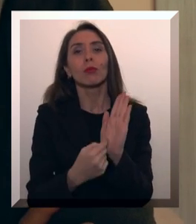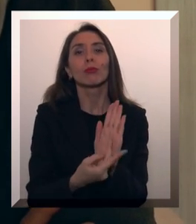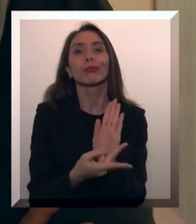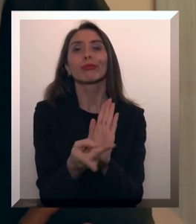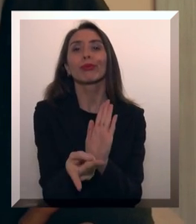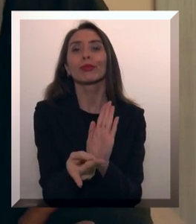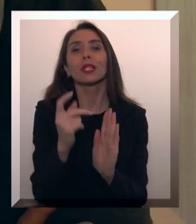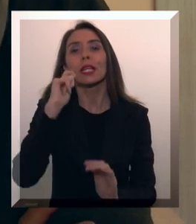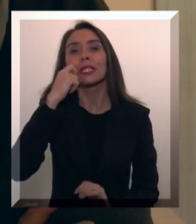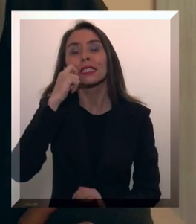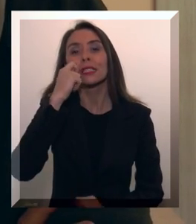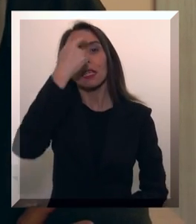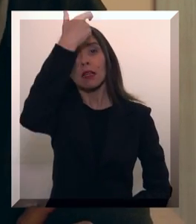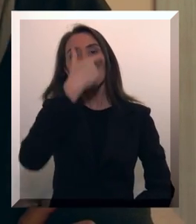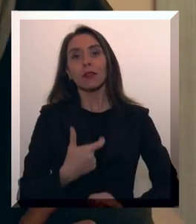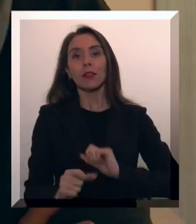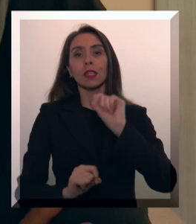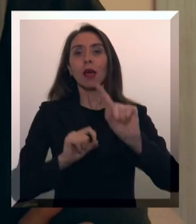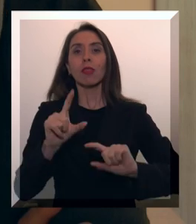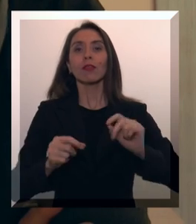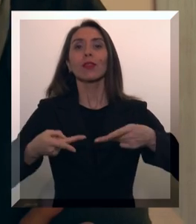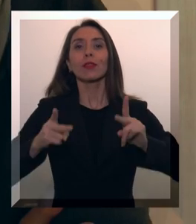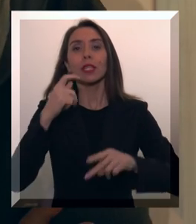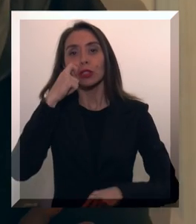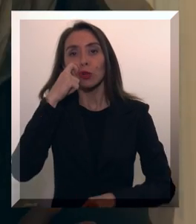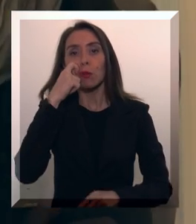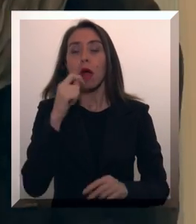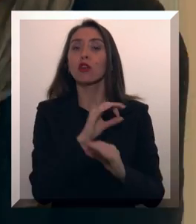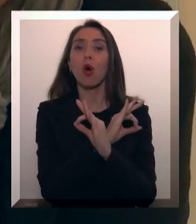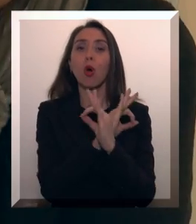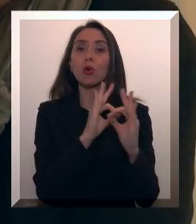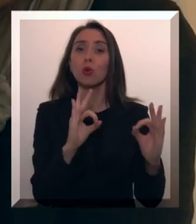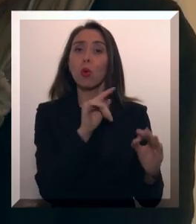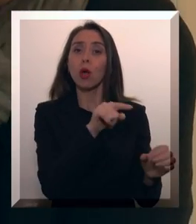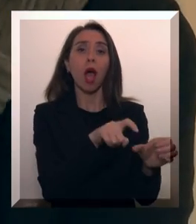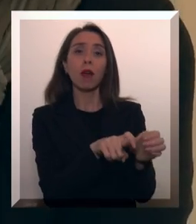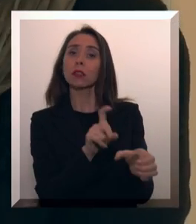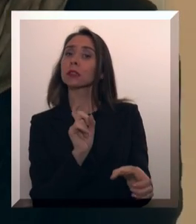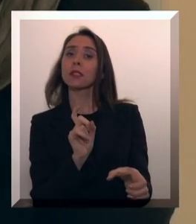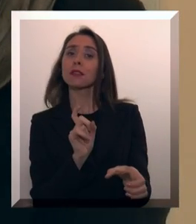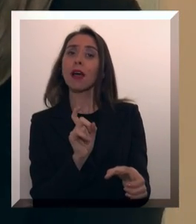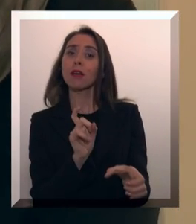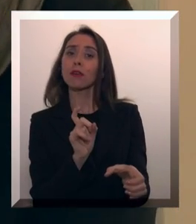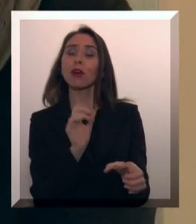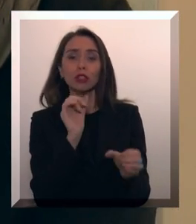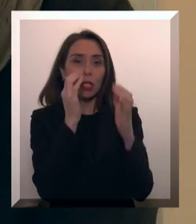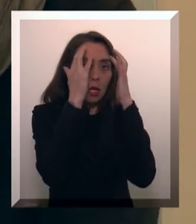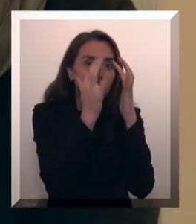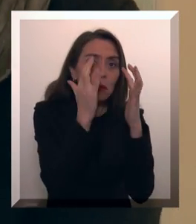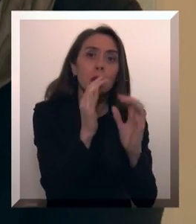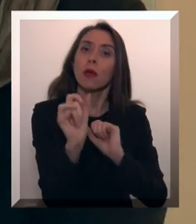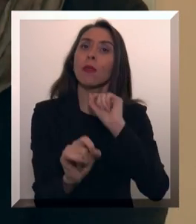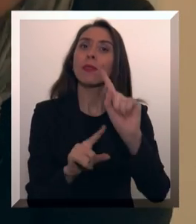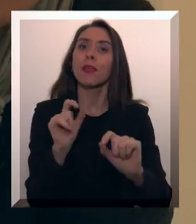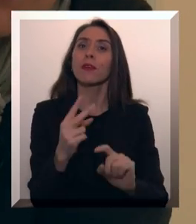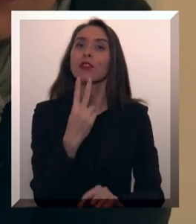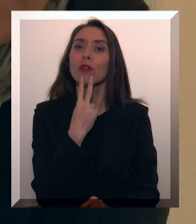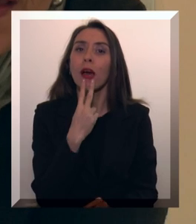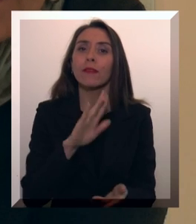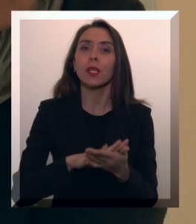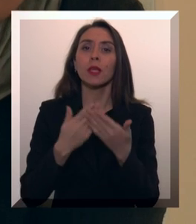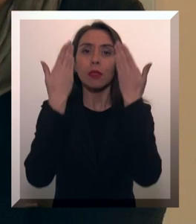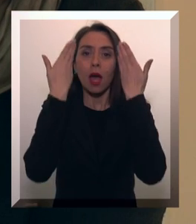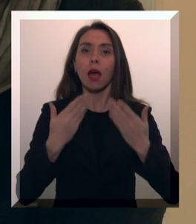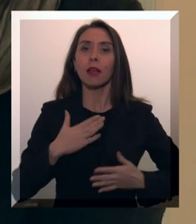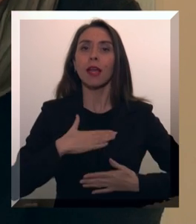expresión de lo que significa ser un defensor de derechos humanos. Nunca se salió del campo de la defensa